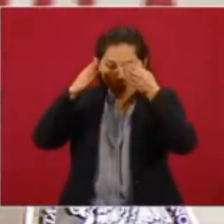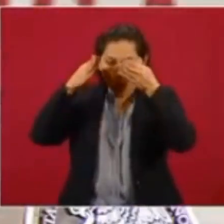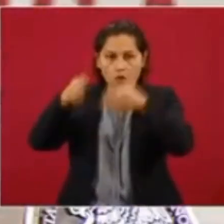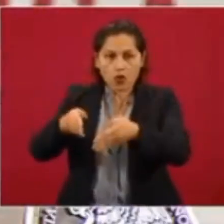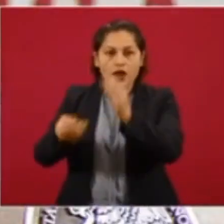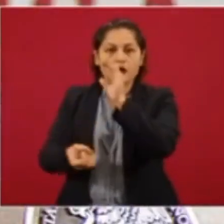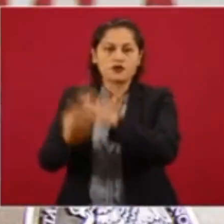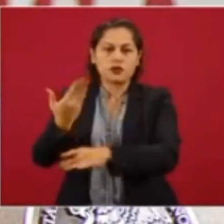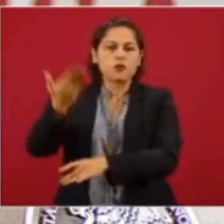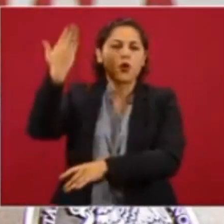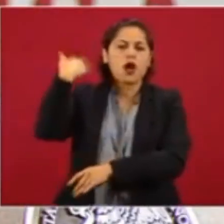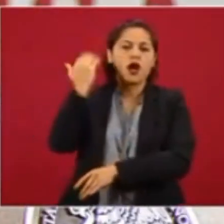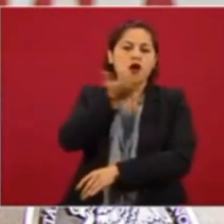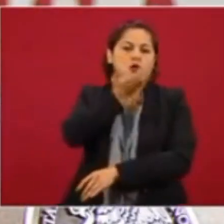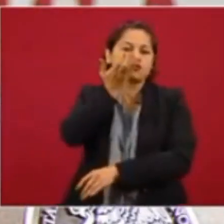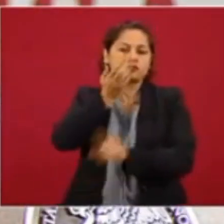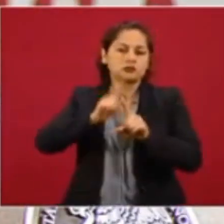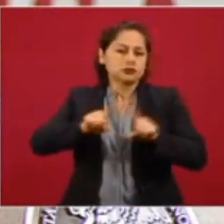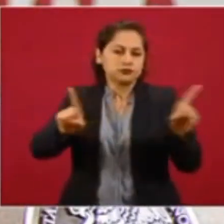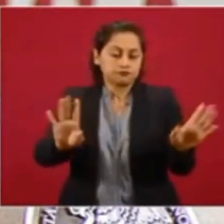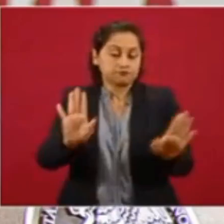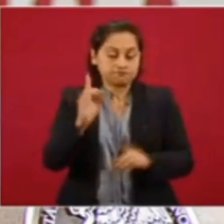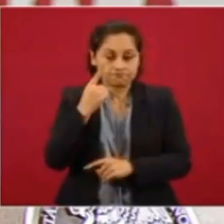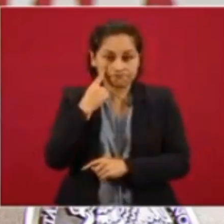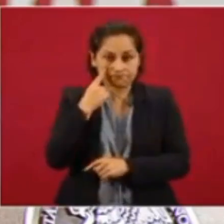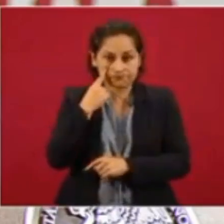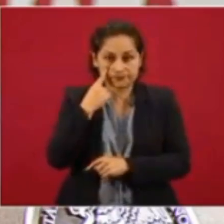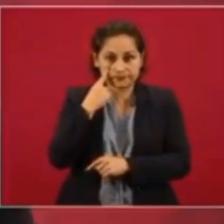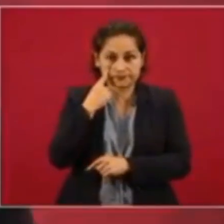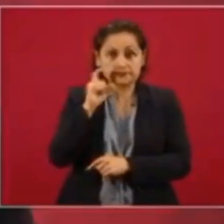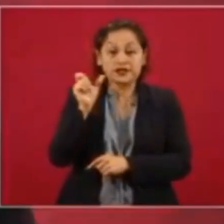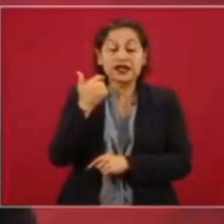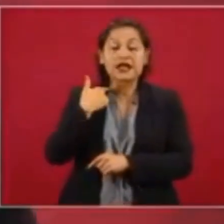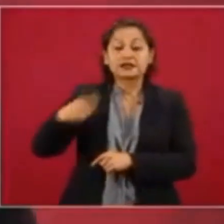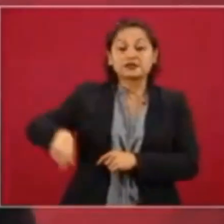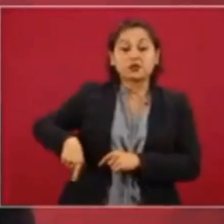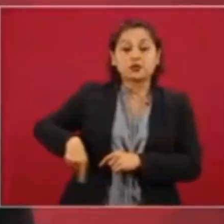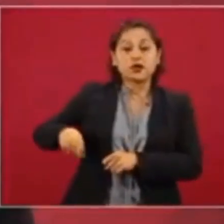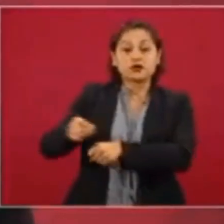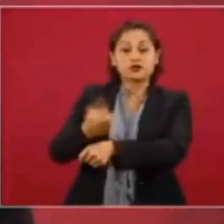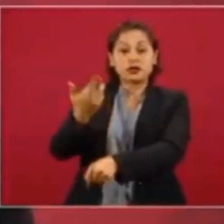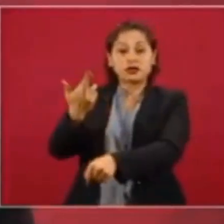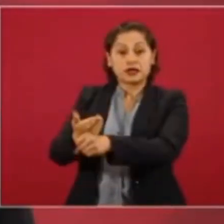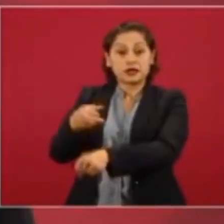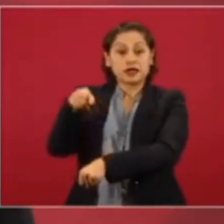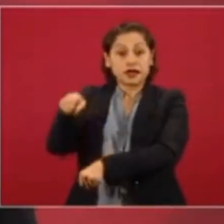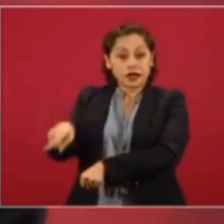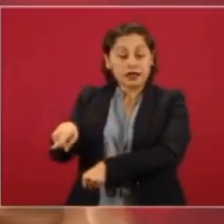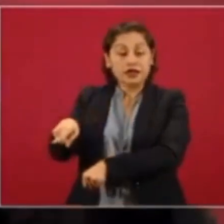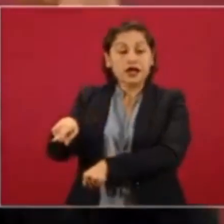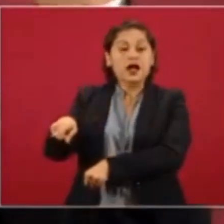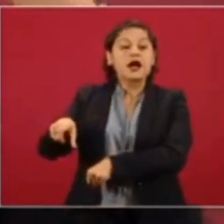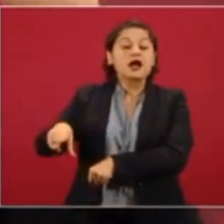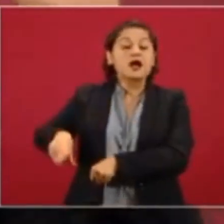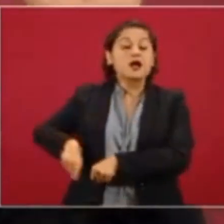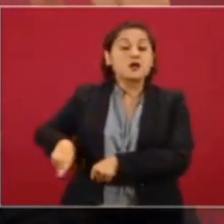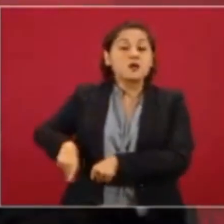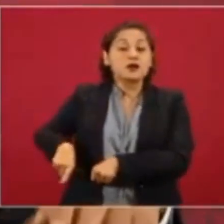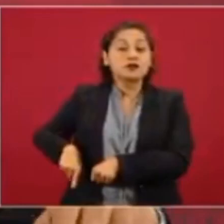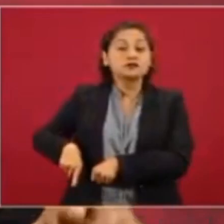al autoritarismo desde